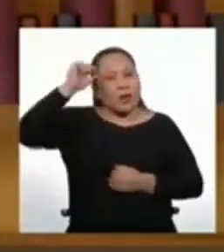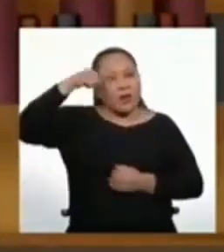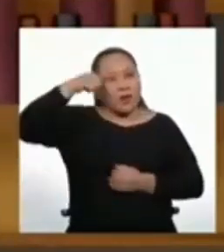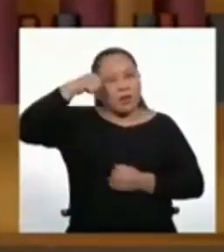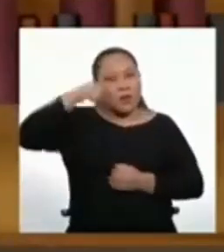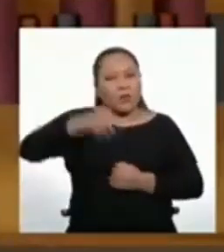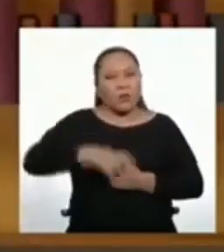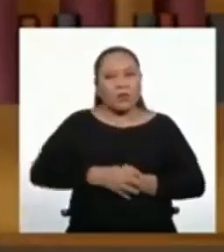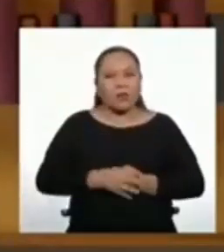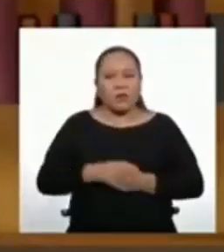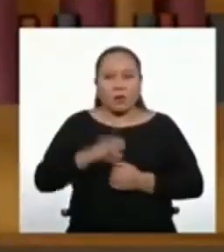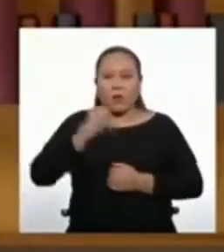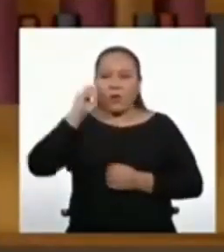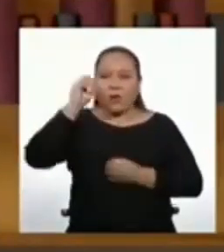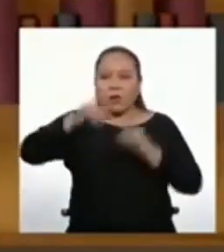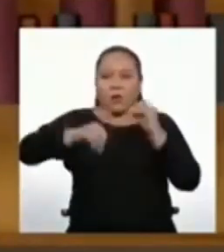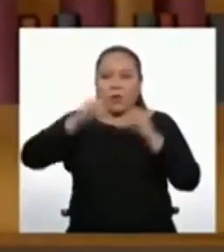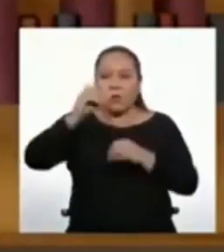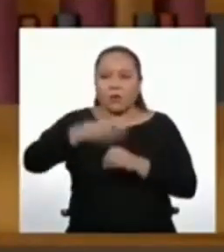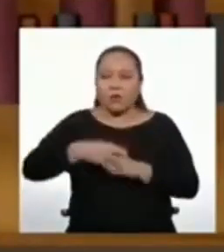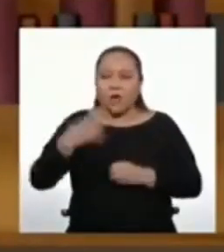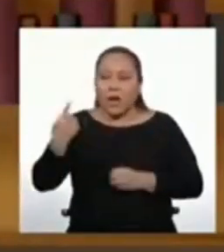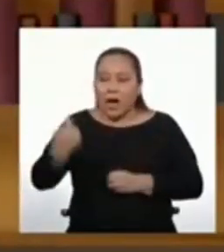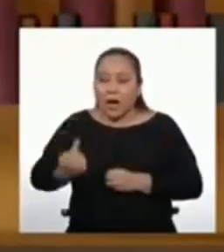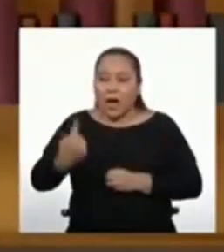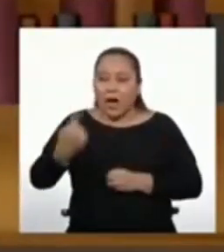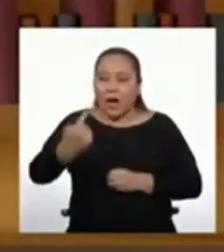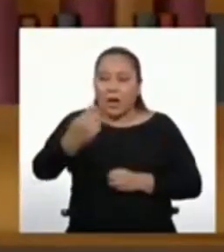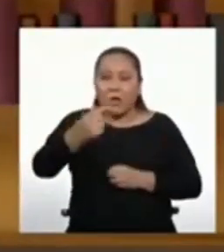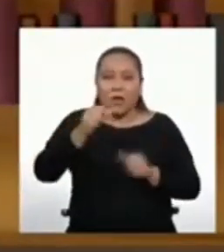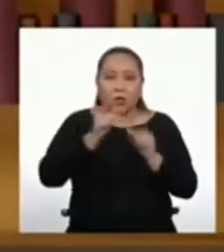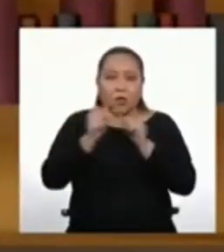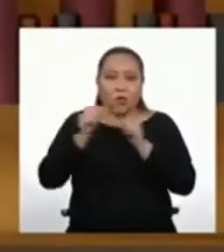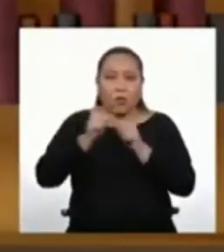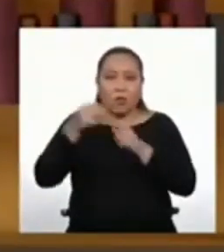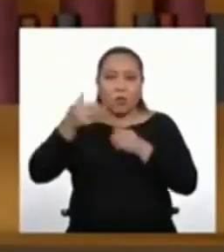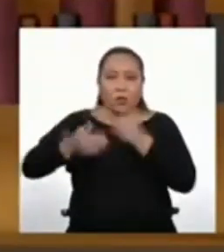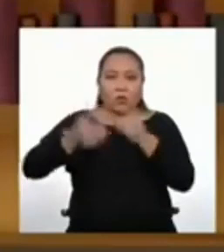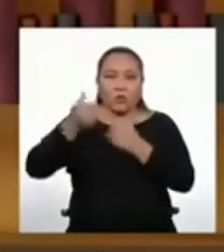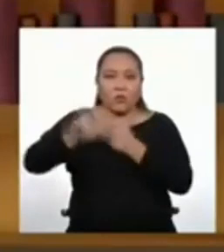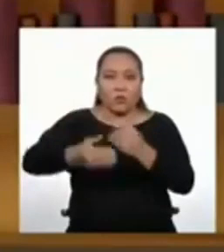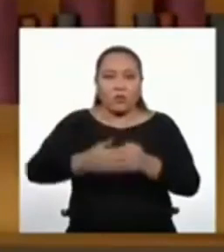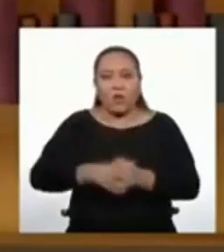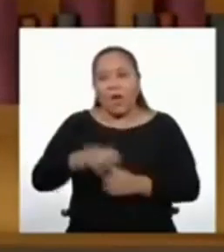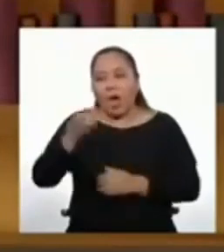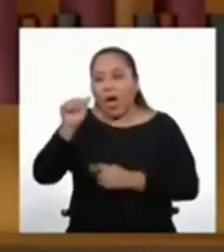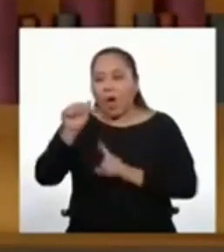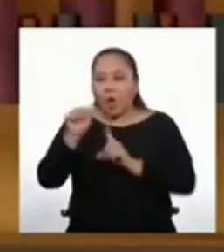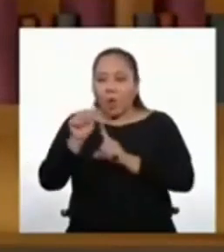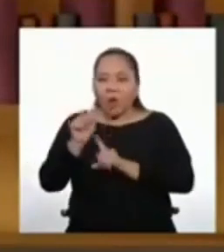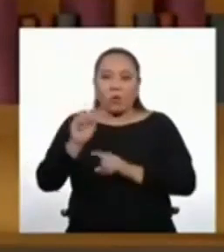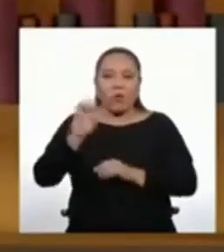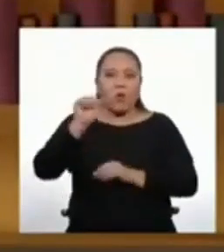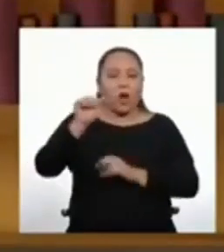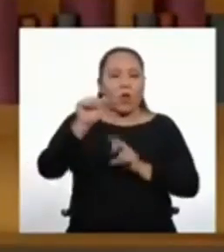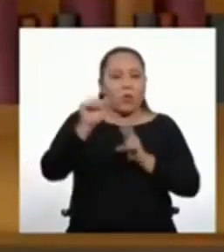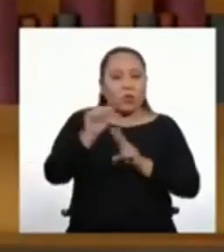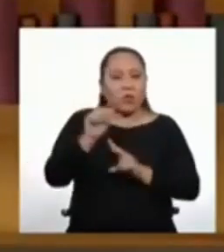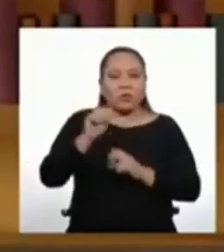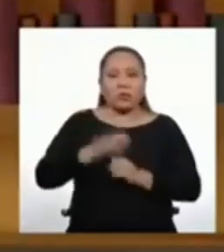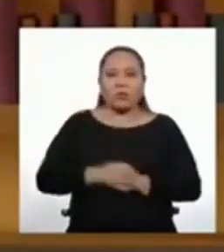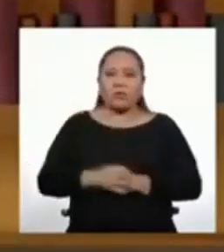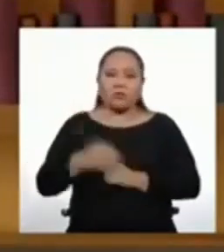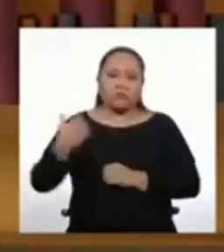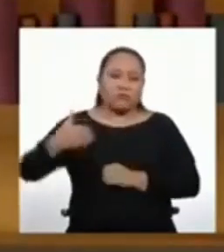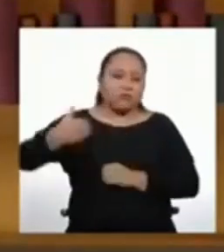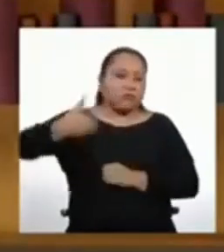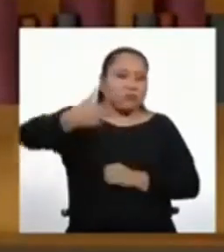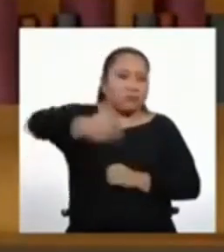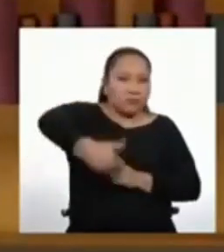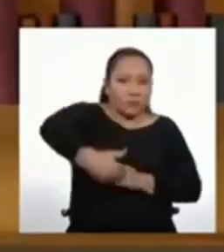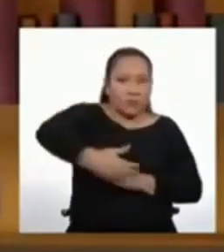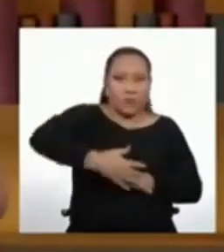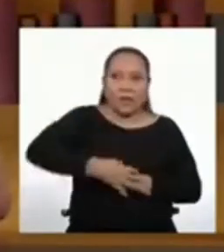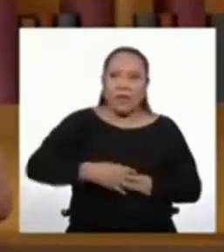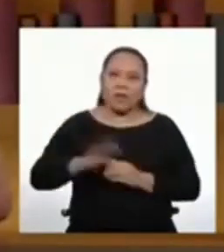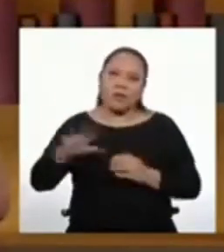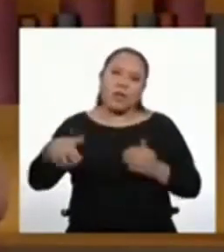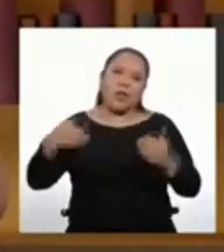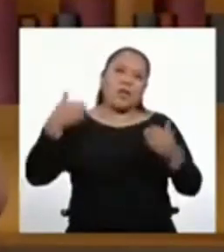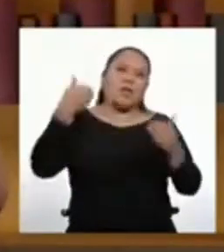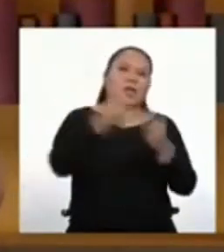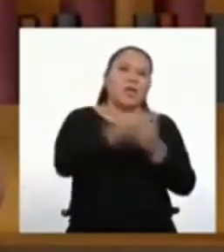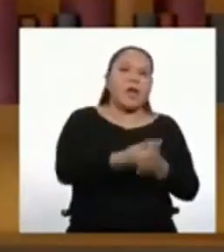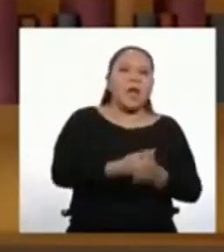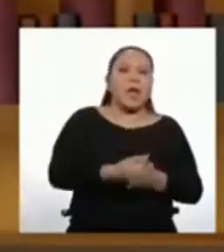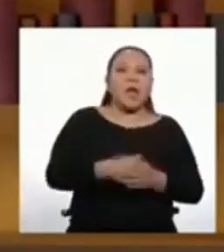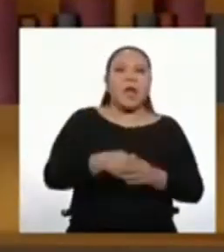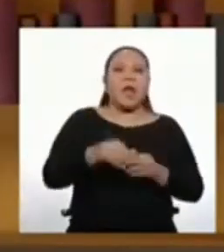Recordemos que denominamos a cada término de una sucesión, como a sub 1, a sub 2, y así sucesivamente hasta